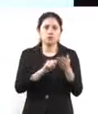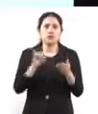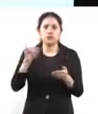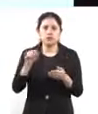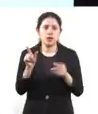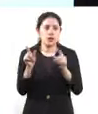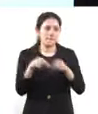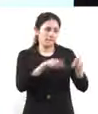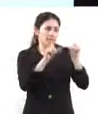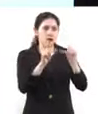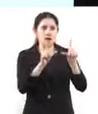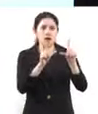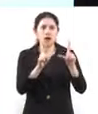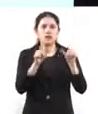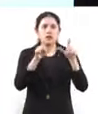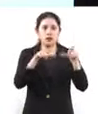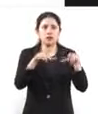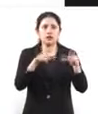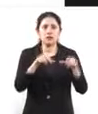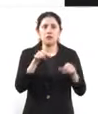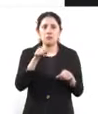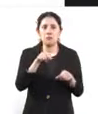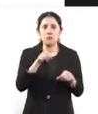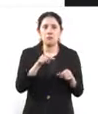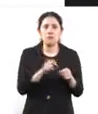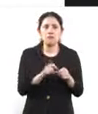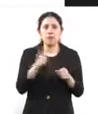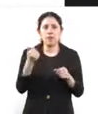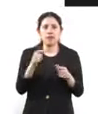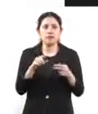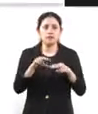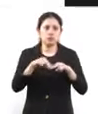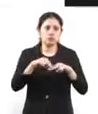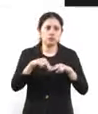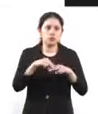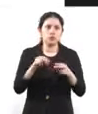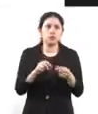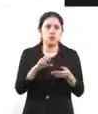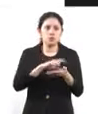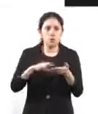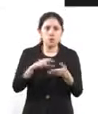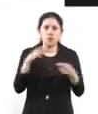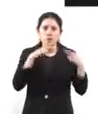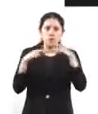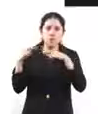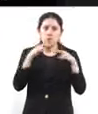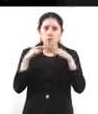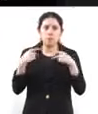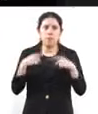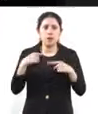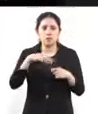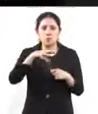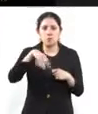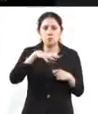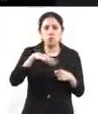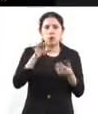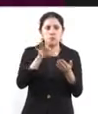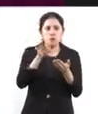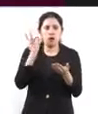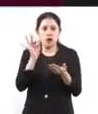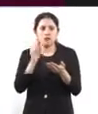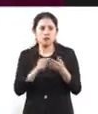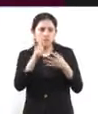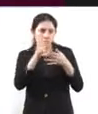privado en donde yo podré adquirir los boletos, ¿no? Y eso, pues, evidentemente facilita la experiencia de usuario. Y finalmente, que es una parte muy importante